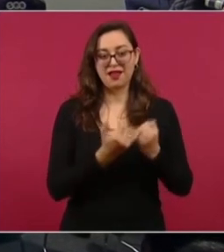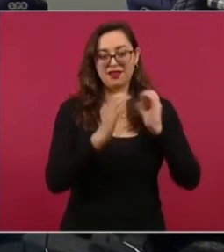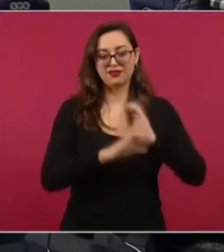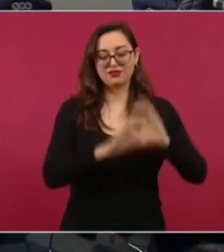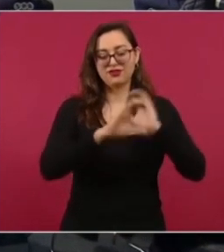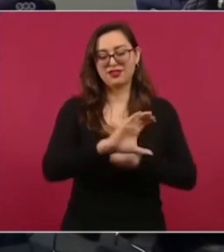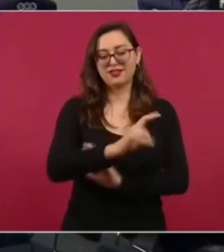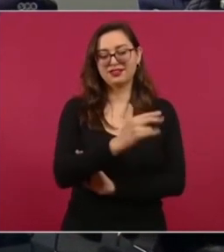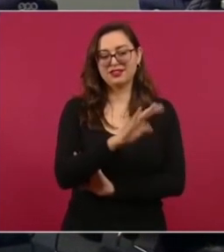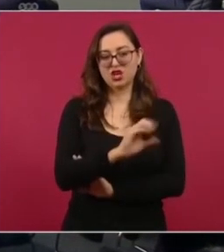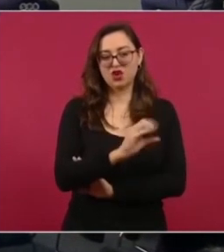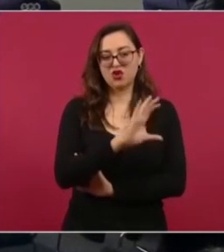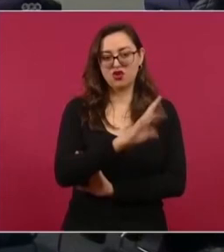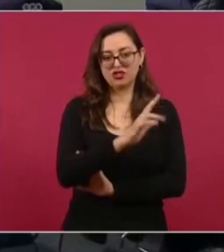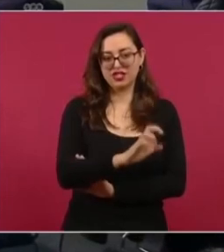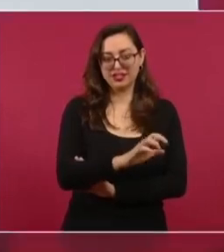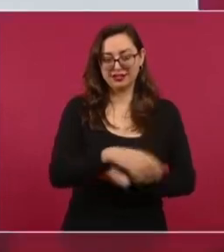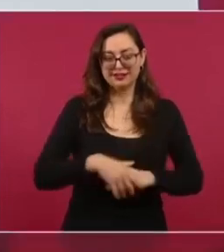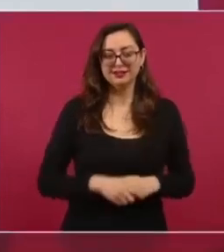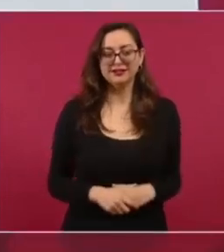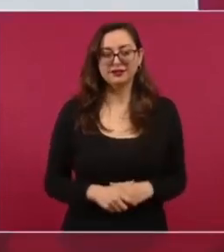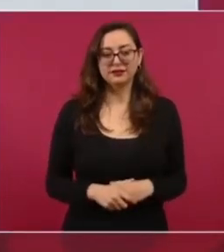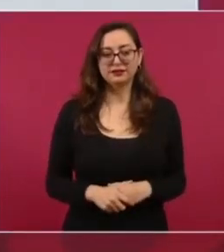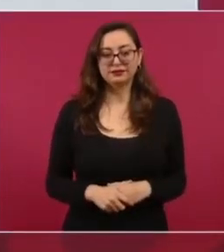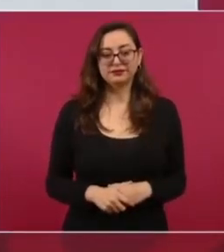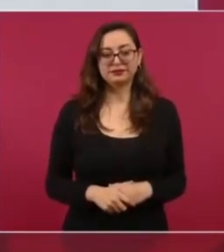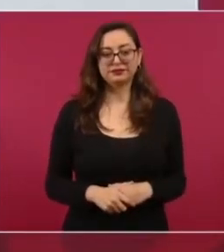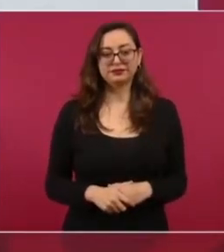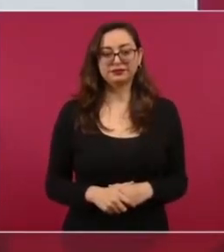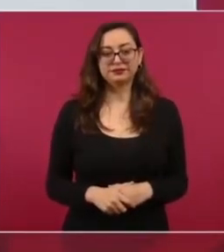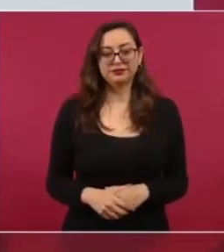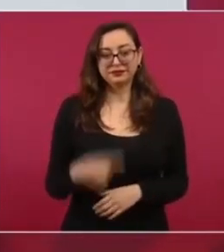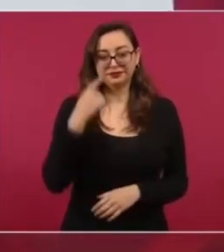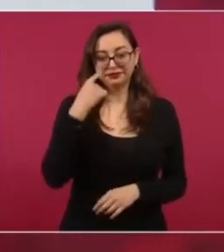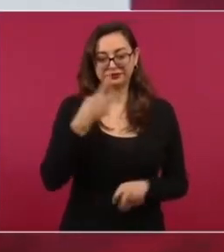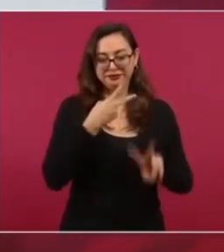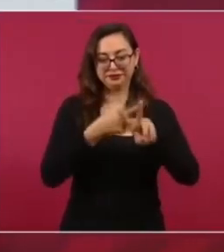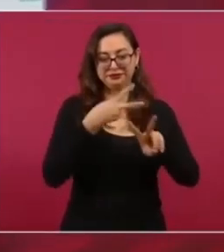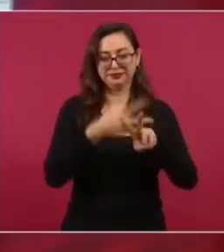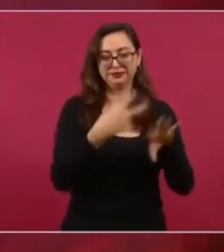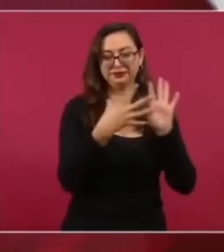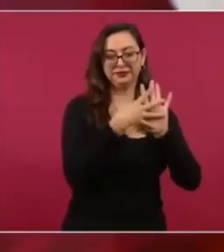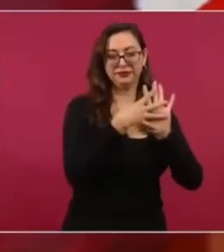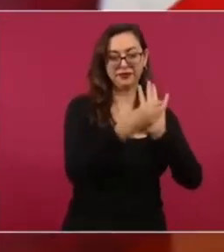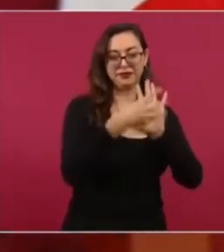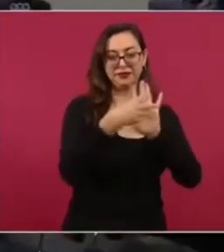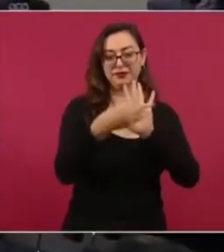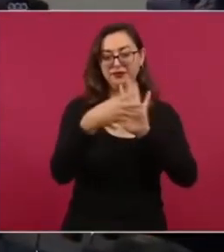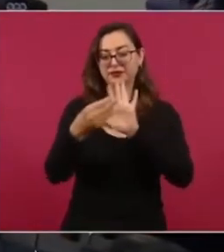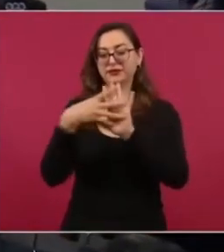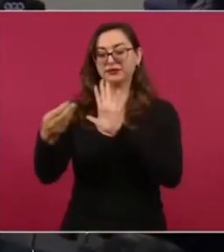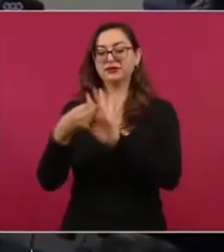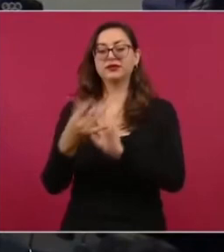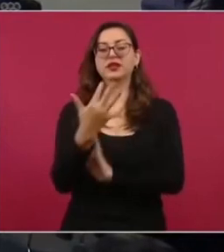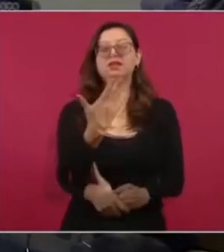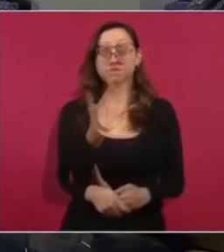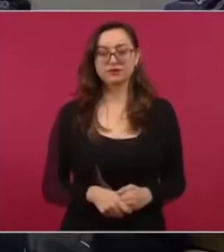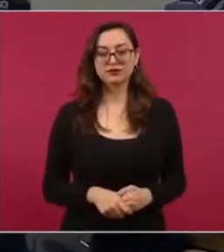a ver pero son cincuenta y seis mil ¿cuántos votos?